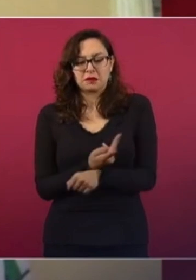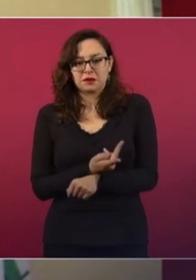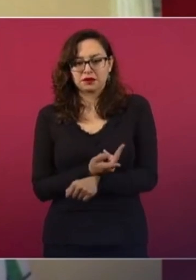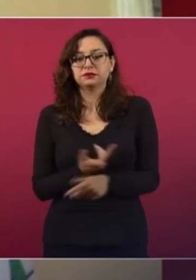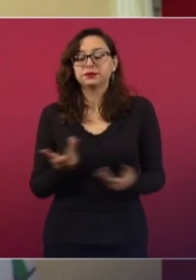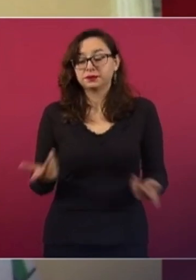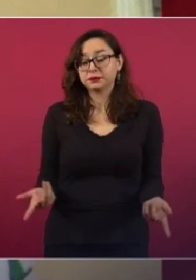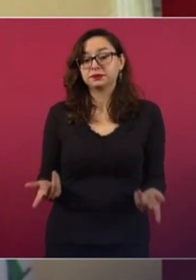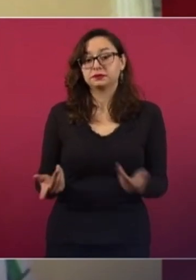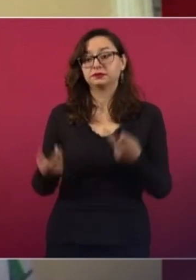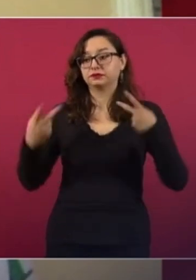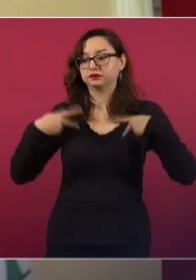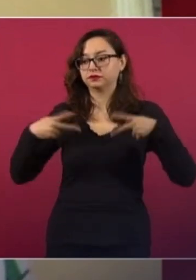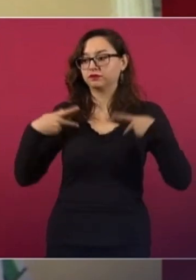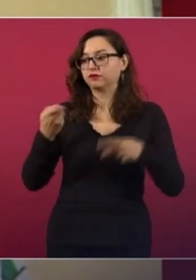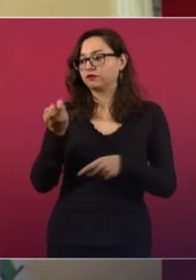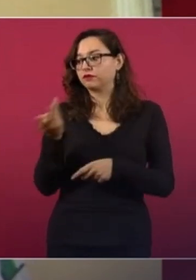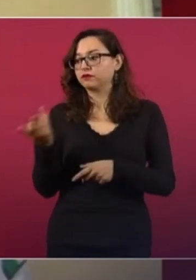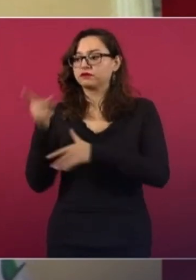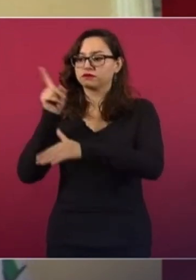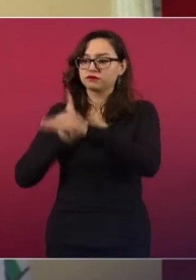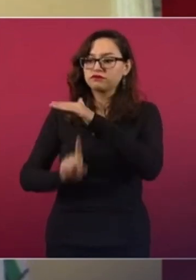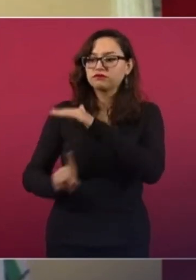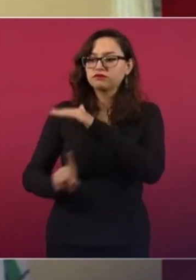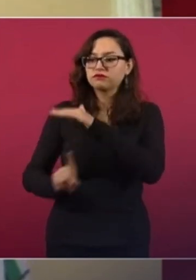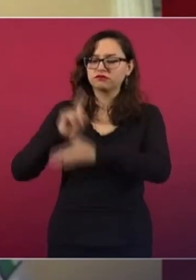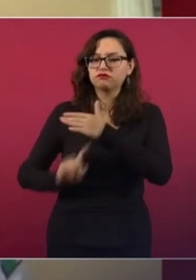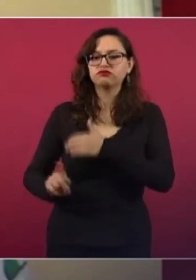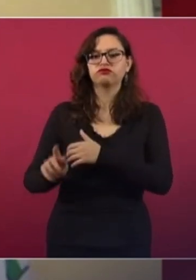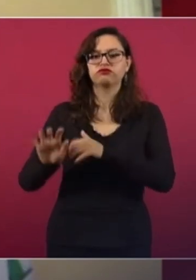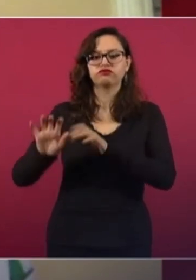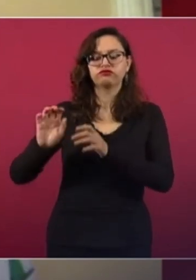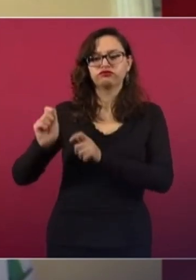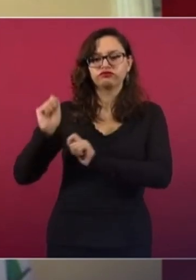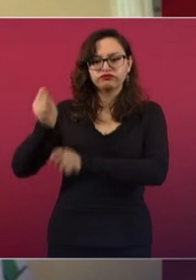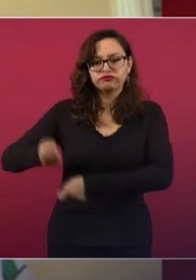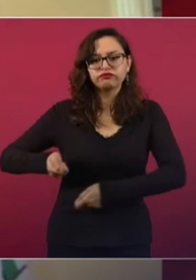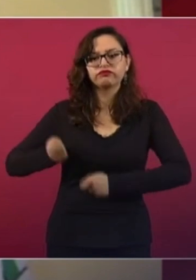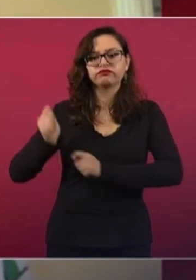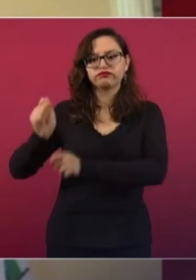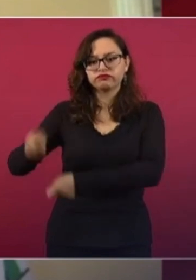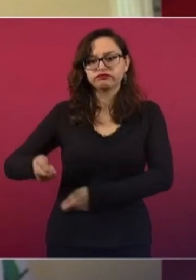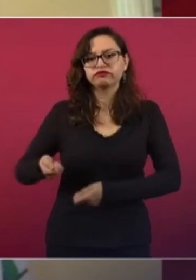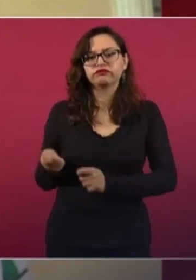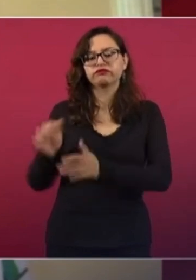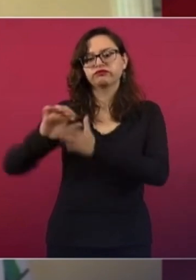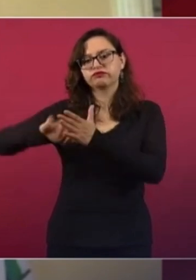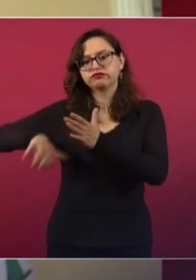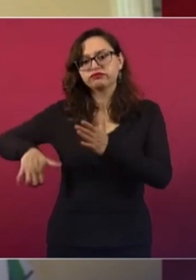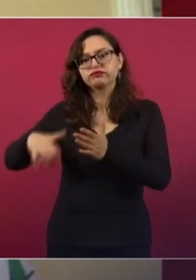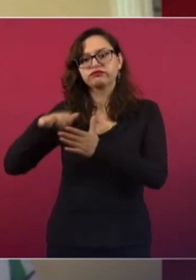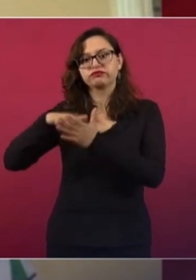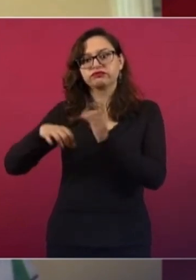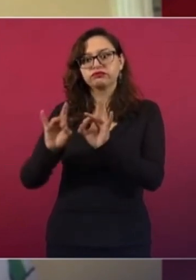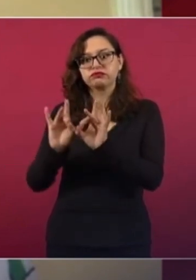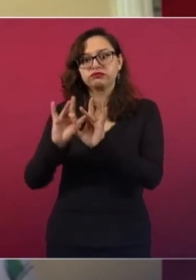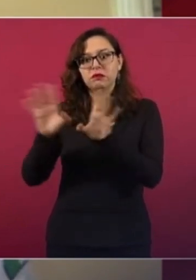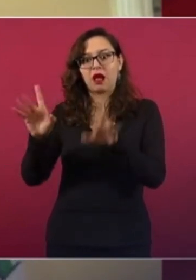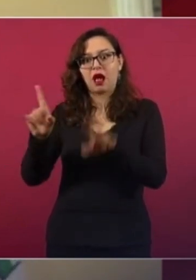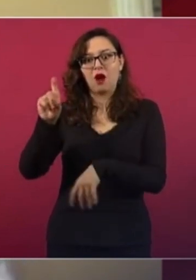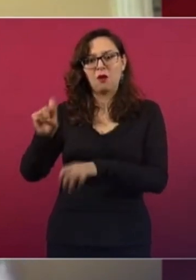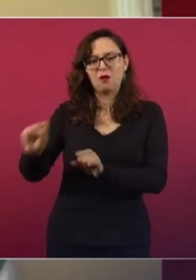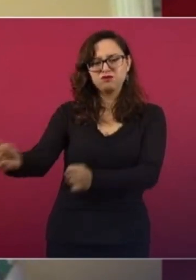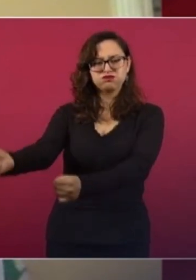actividades de excavación, se toparon con un área contigua llena de agua,